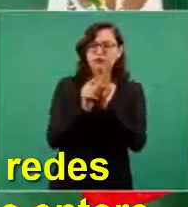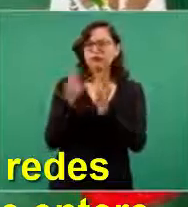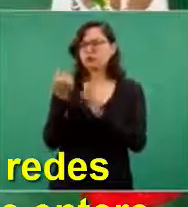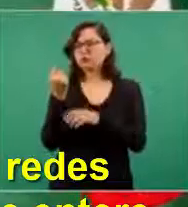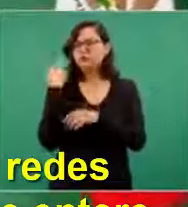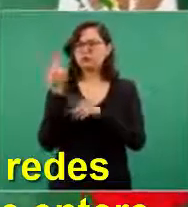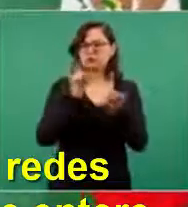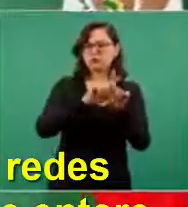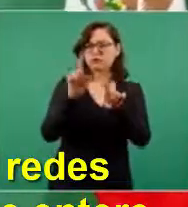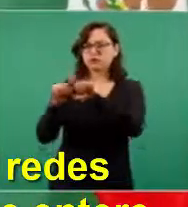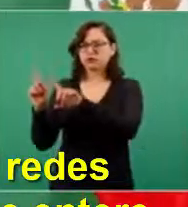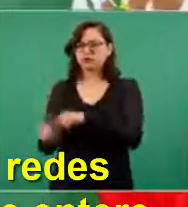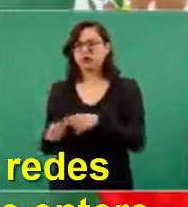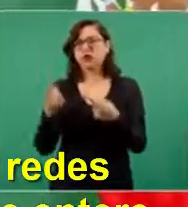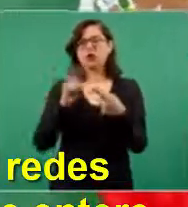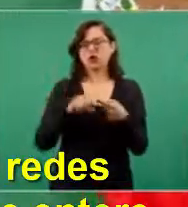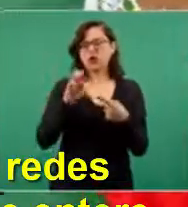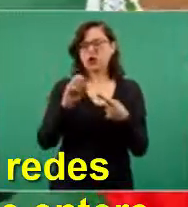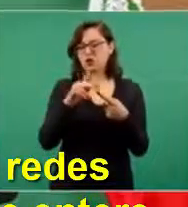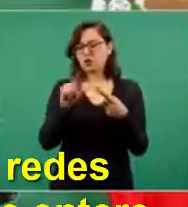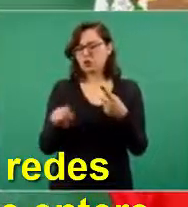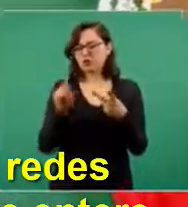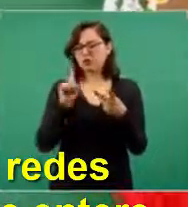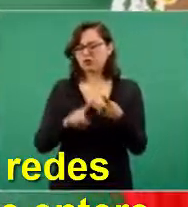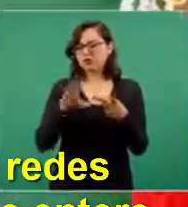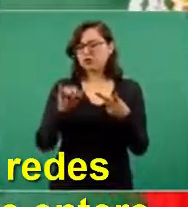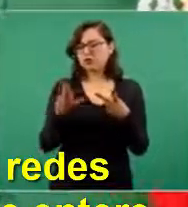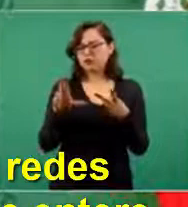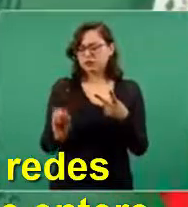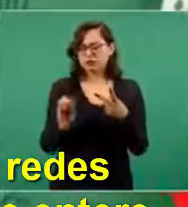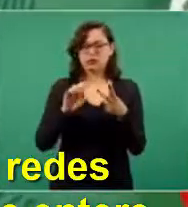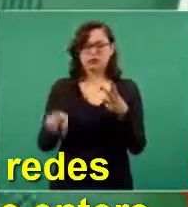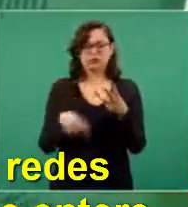López Dóriga, Ciro, Gómez Leiva,